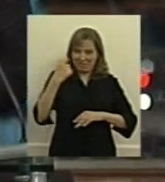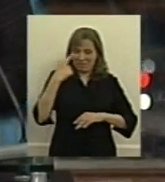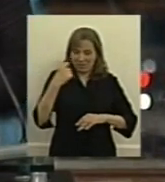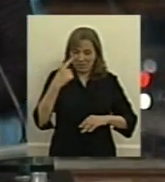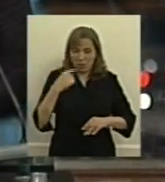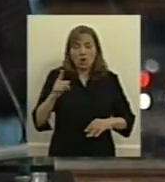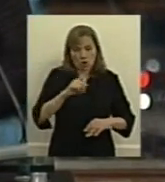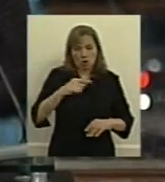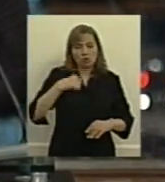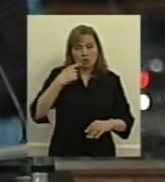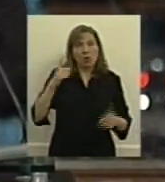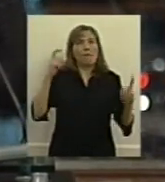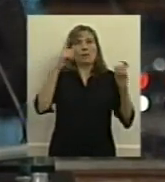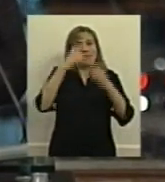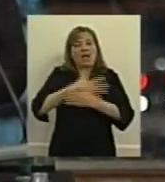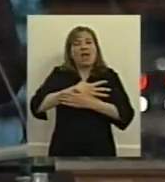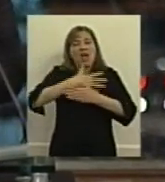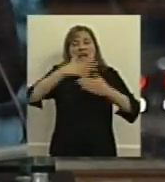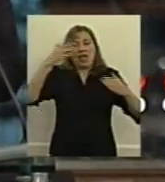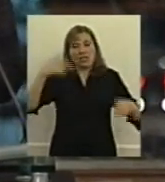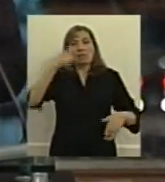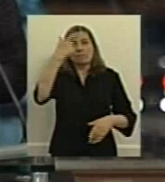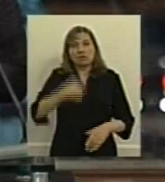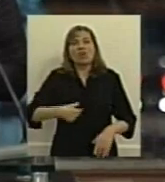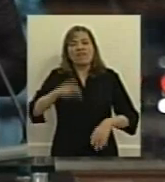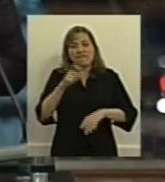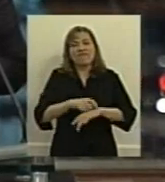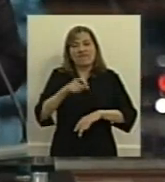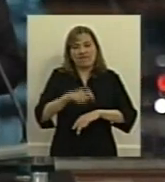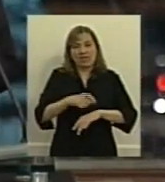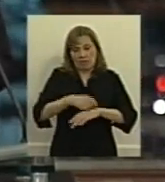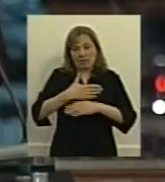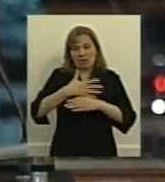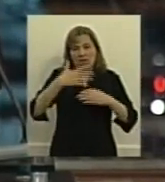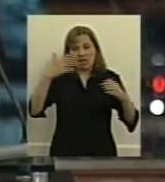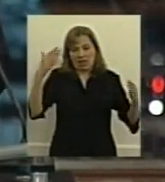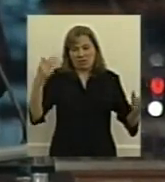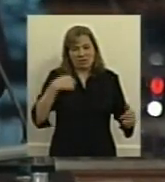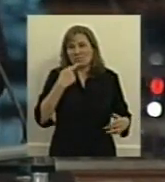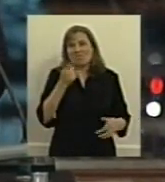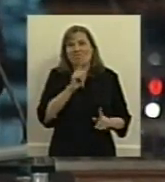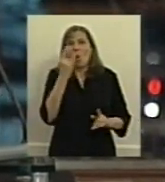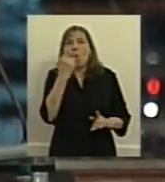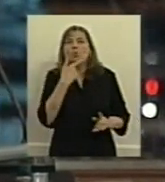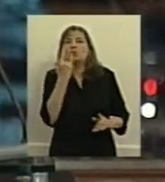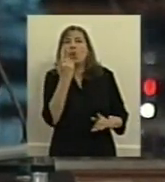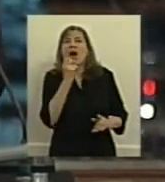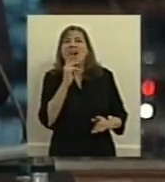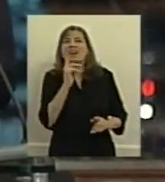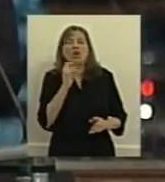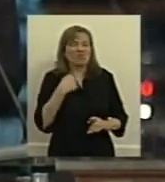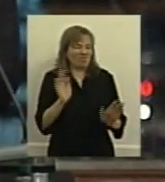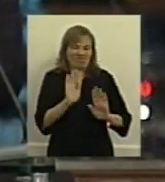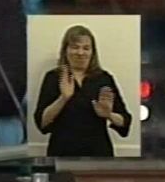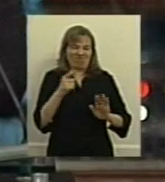el drama la tragedia de la persona enferma entonces por eso yo no hablo tanto de usuarios cuando hablo en temas de